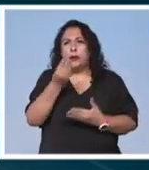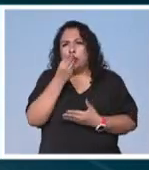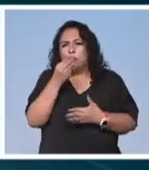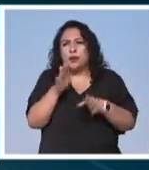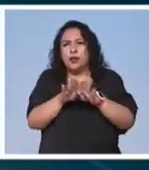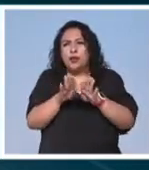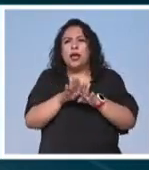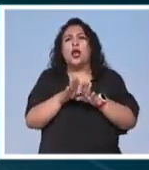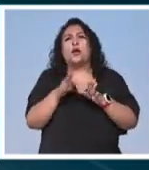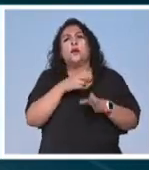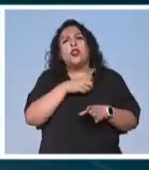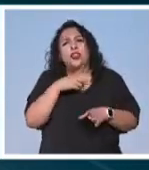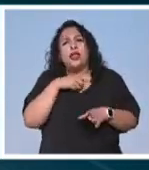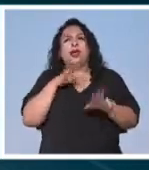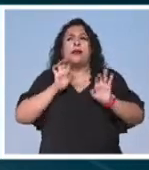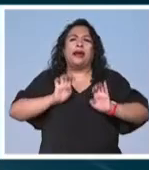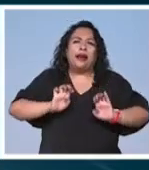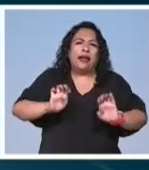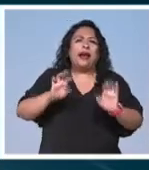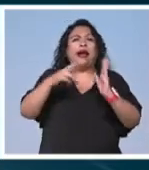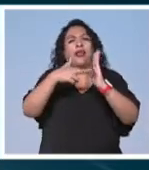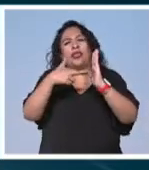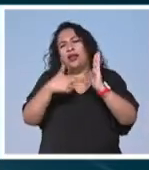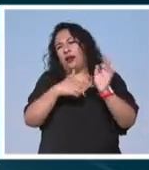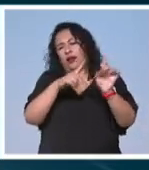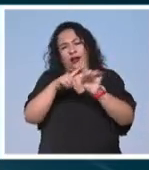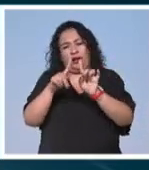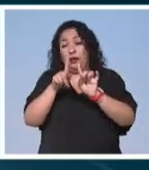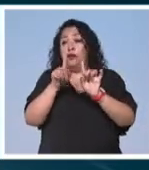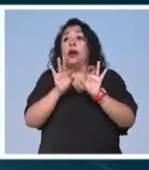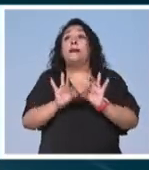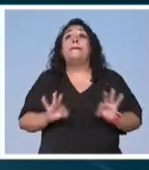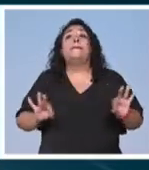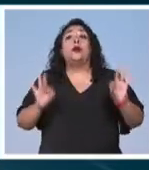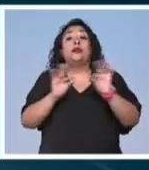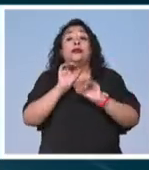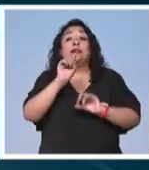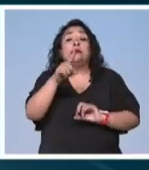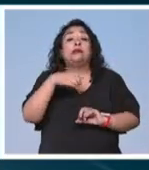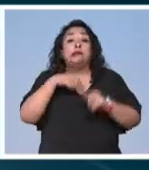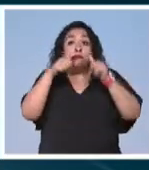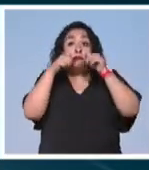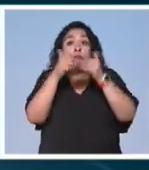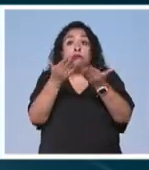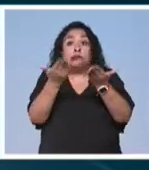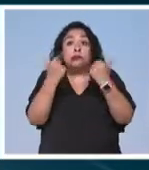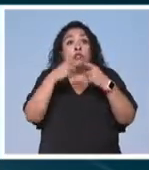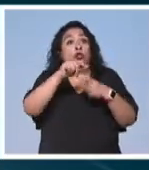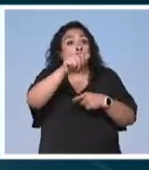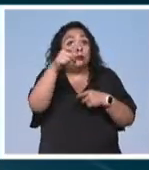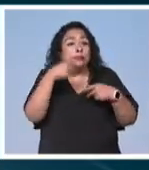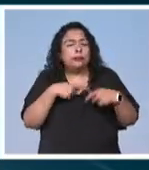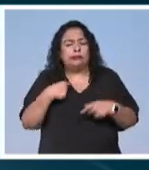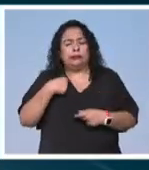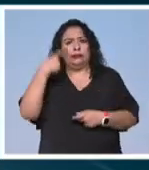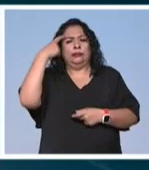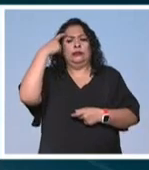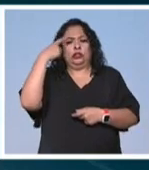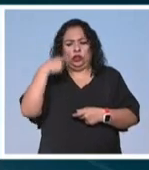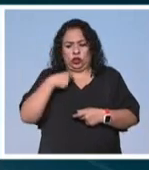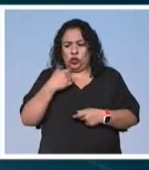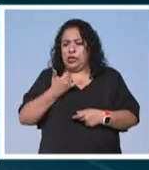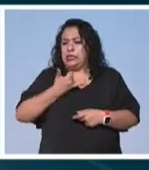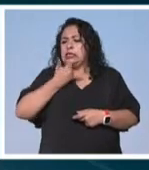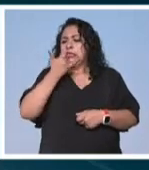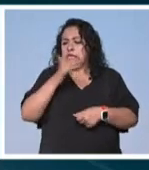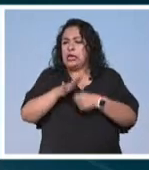los modales la etiqueta es decir es muy importante escuchar lo que tienen que decir los demás reflexionar sobre lo que nos hemos